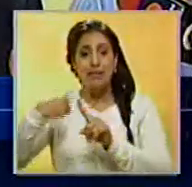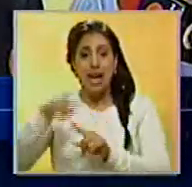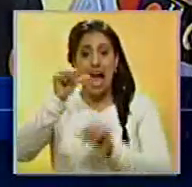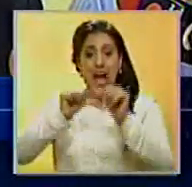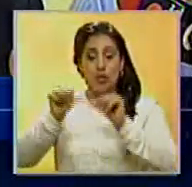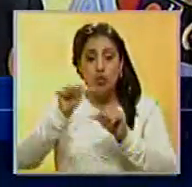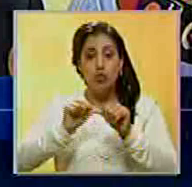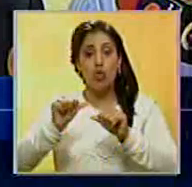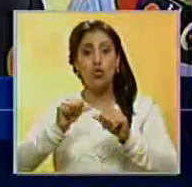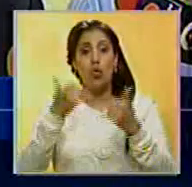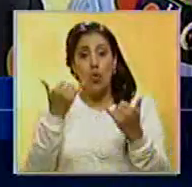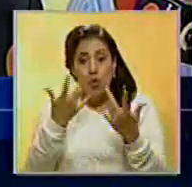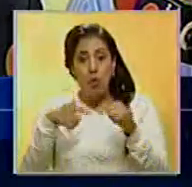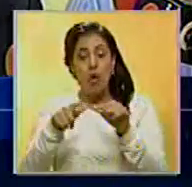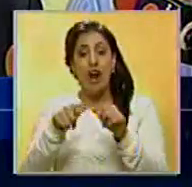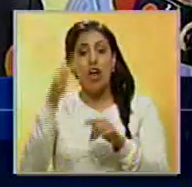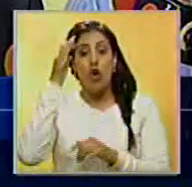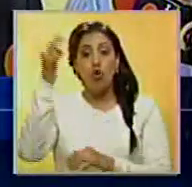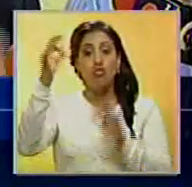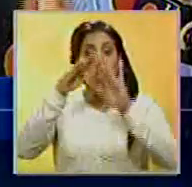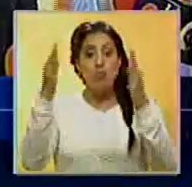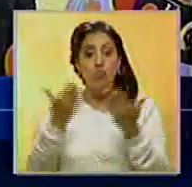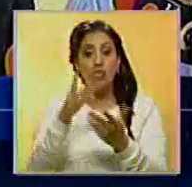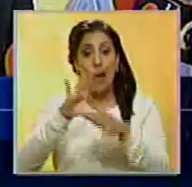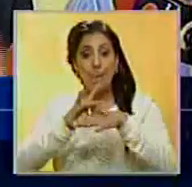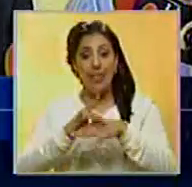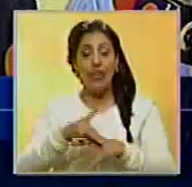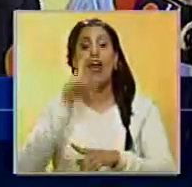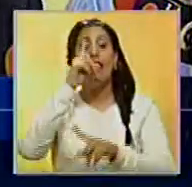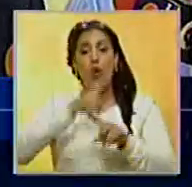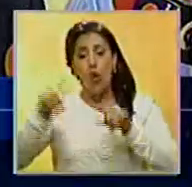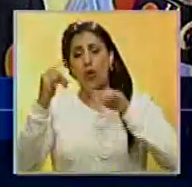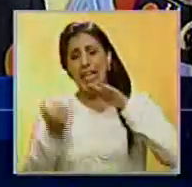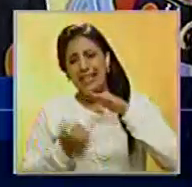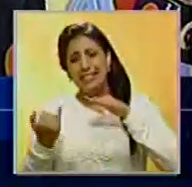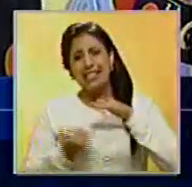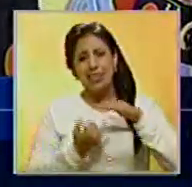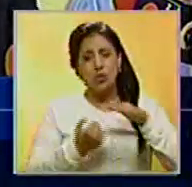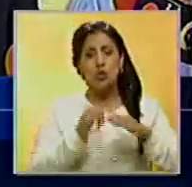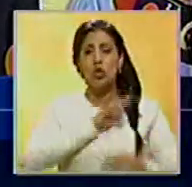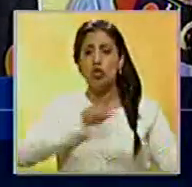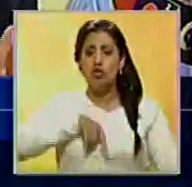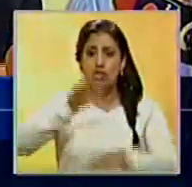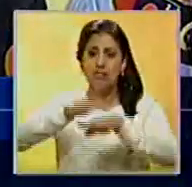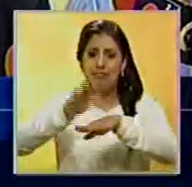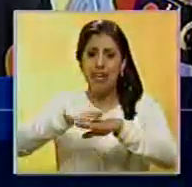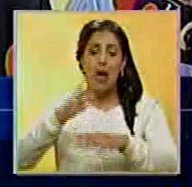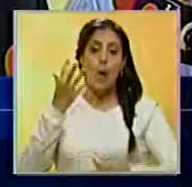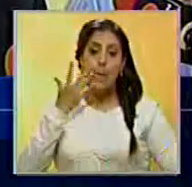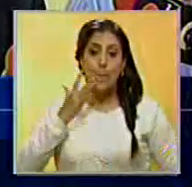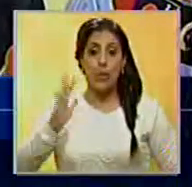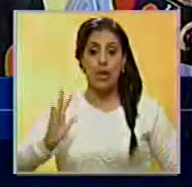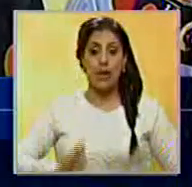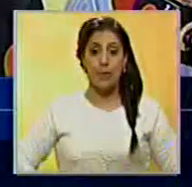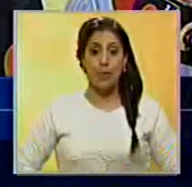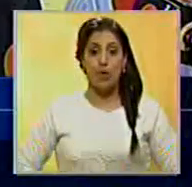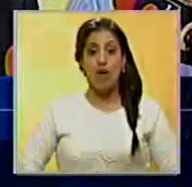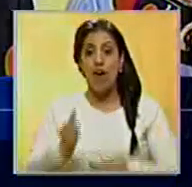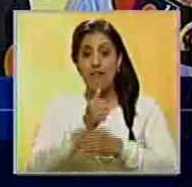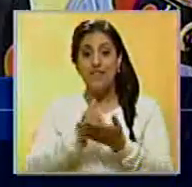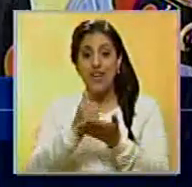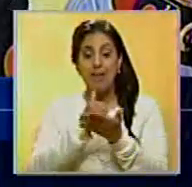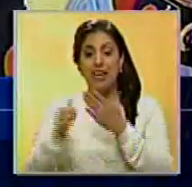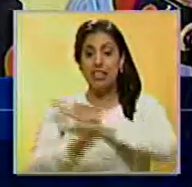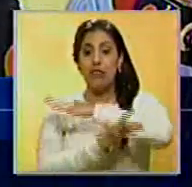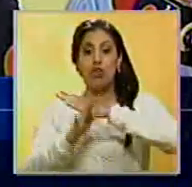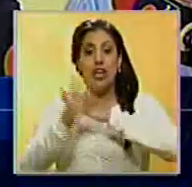asociados a la Asociación Médica Mundial y al Consejo Mundial. Y hay instituciones con las que hemos hablado, como es el caso de Farmacéuticos